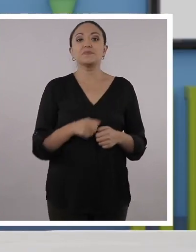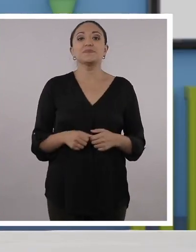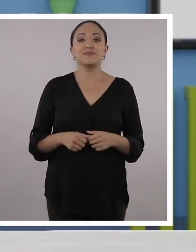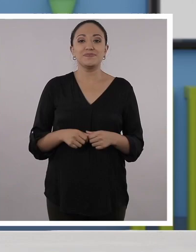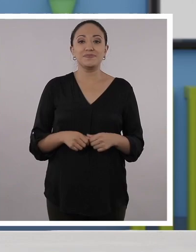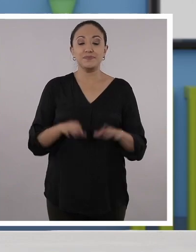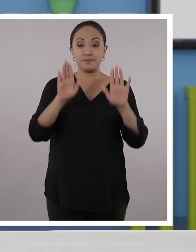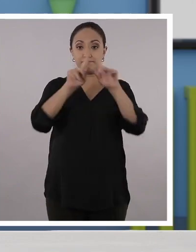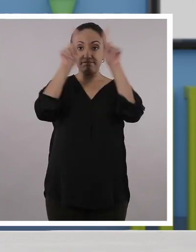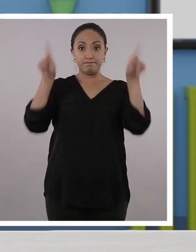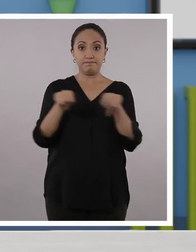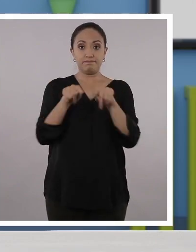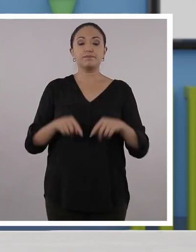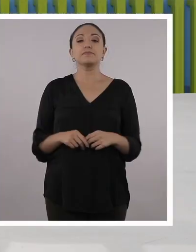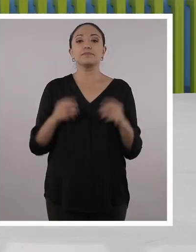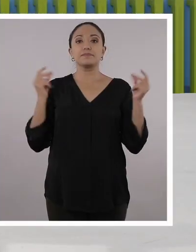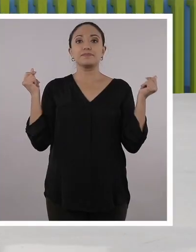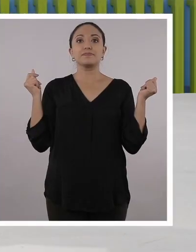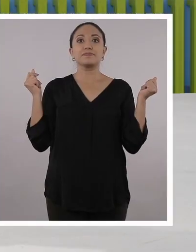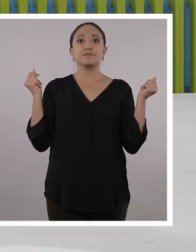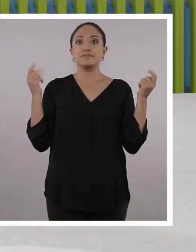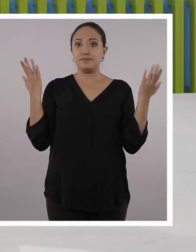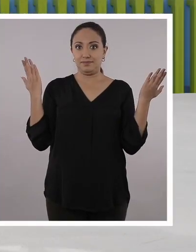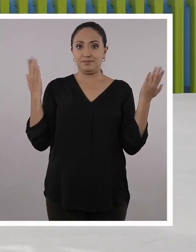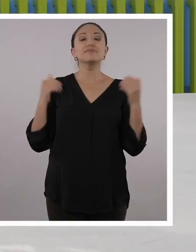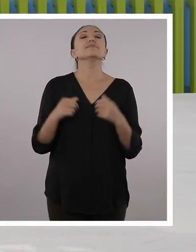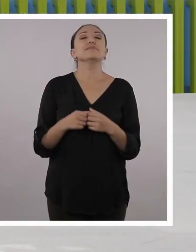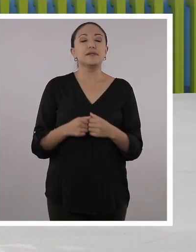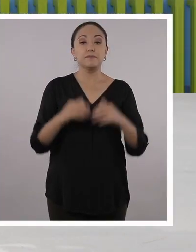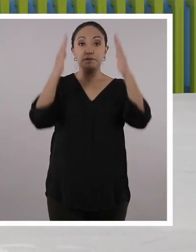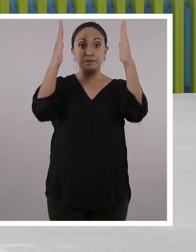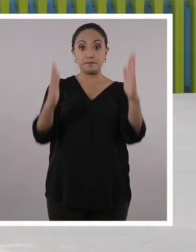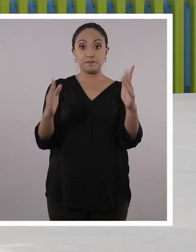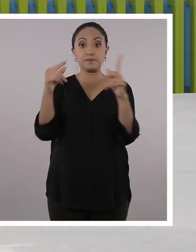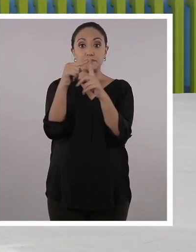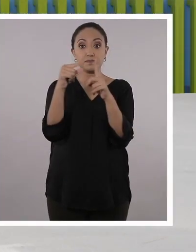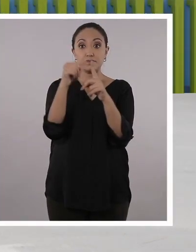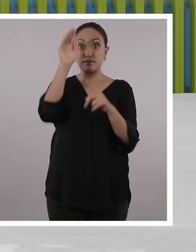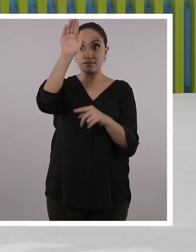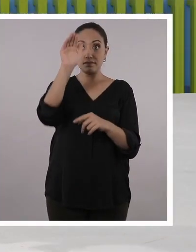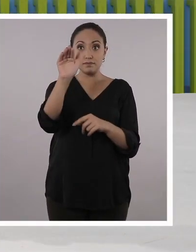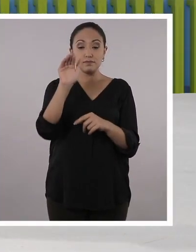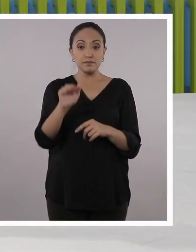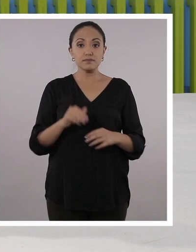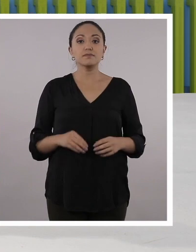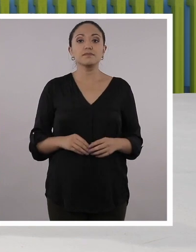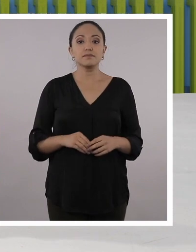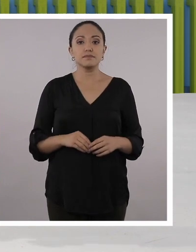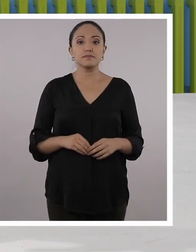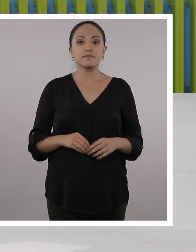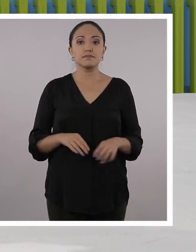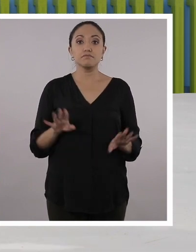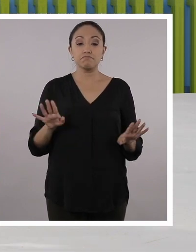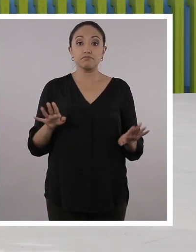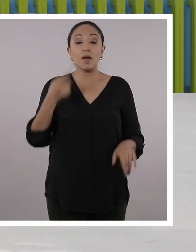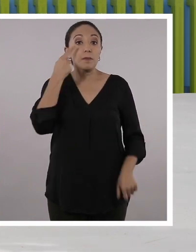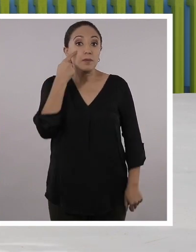juguemos. Vamos. Pizarrón. Tenemos el primer grupo de palabras para nuestro juego. Empecemos a jugar.